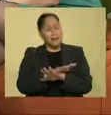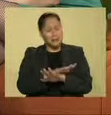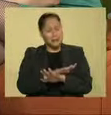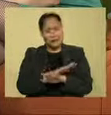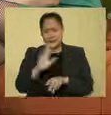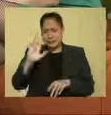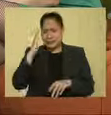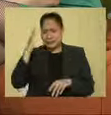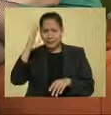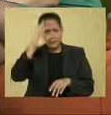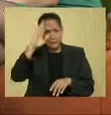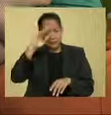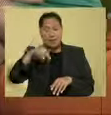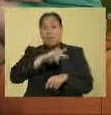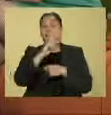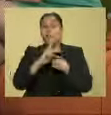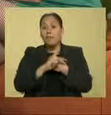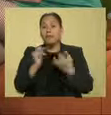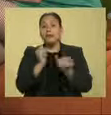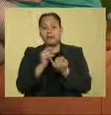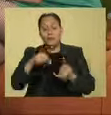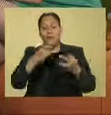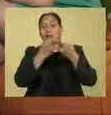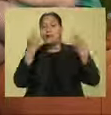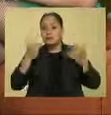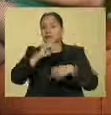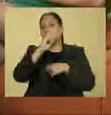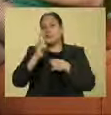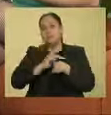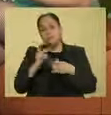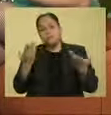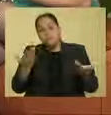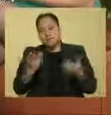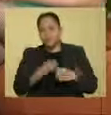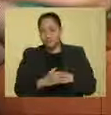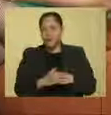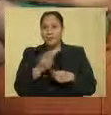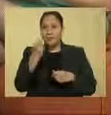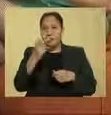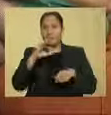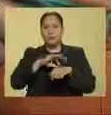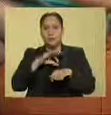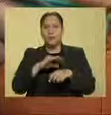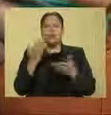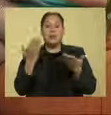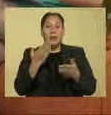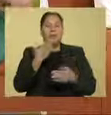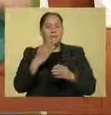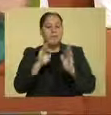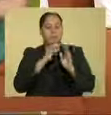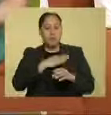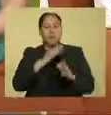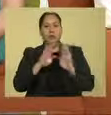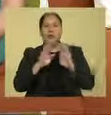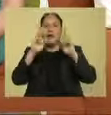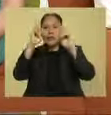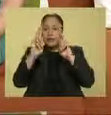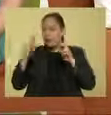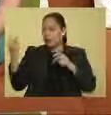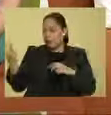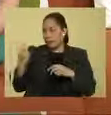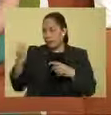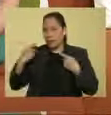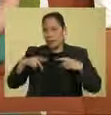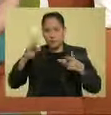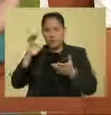radical en nuestro país y en la historia de nuestro país en particular. Así es, mi doctor. Así es, doctor. Pues bueno, el tema de pareja, Pero, ¿qué tal? Sí,